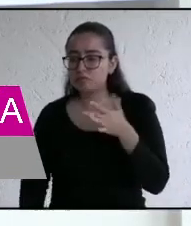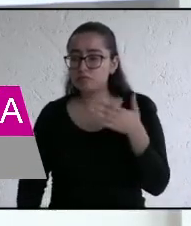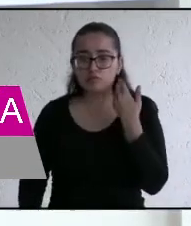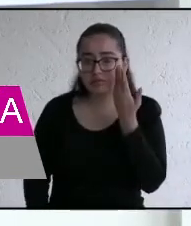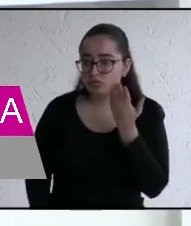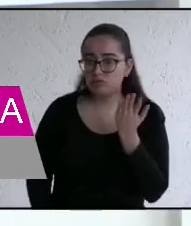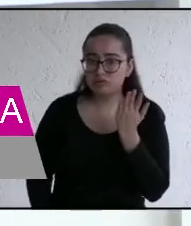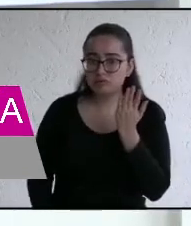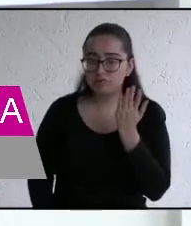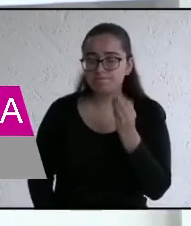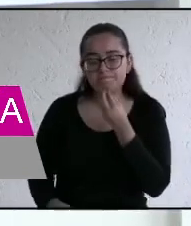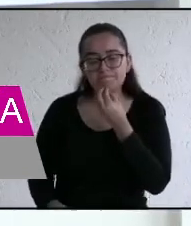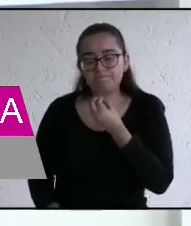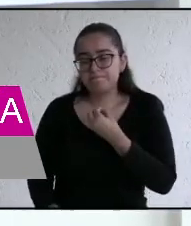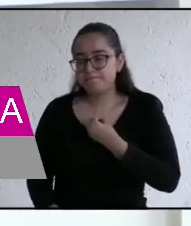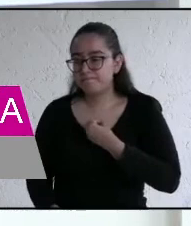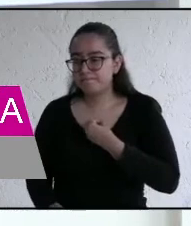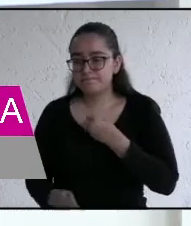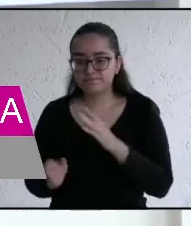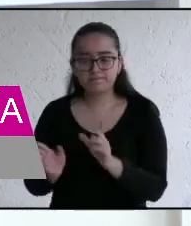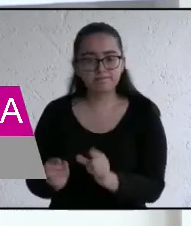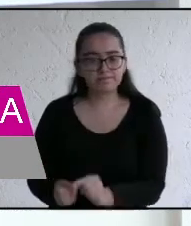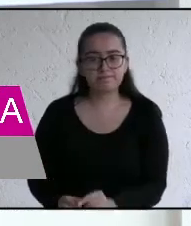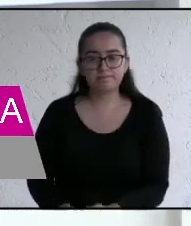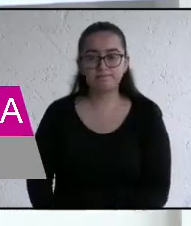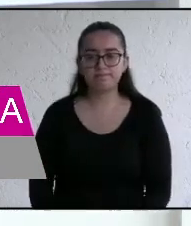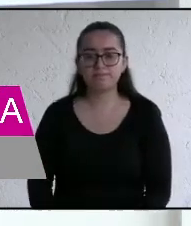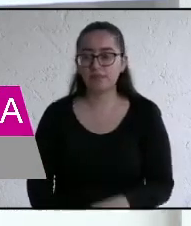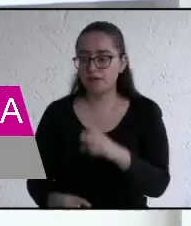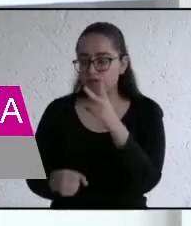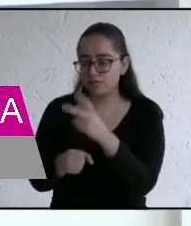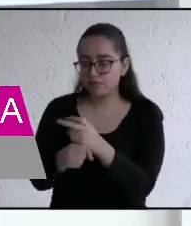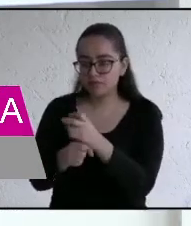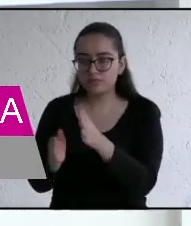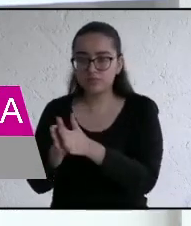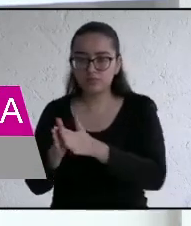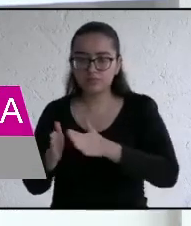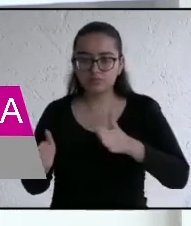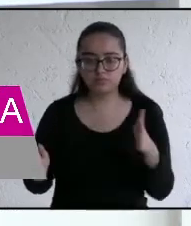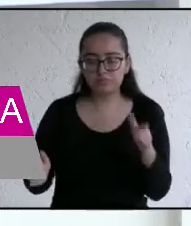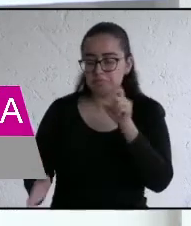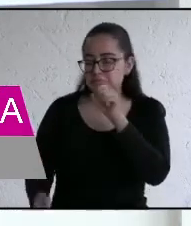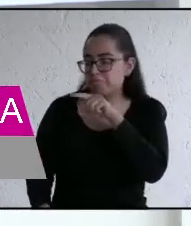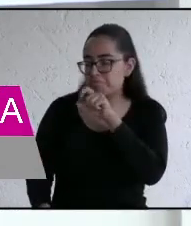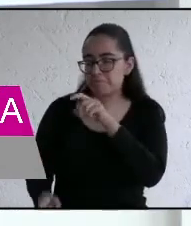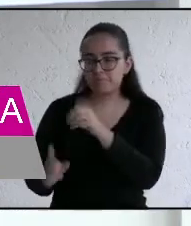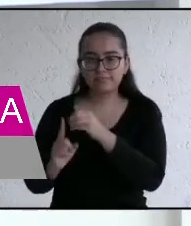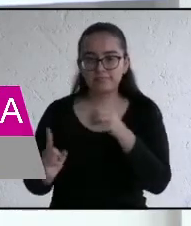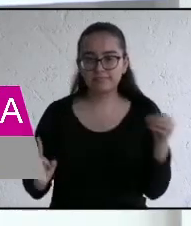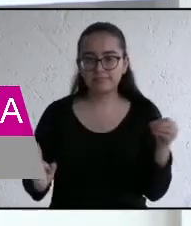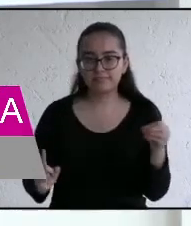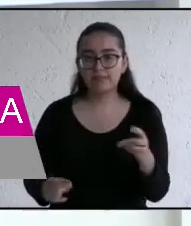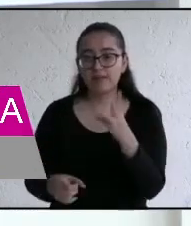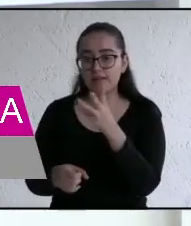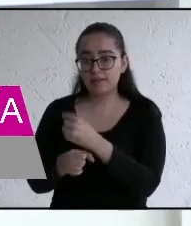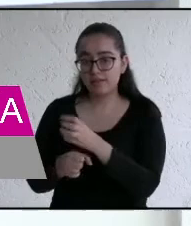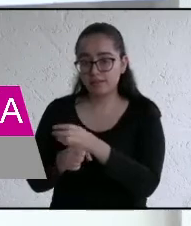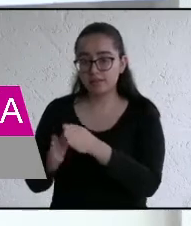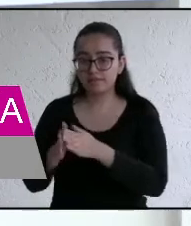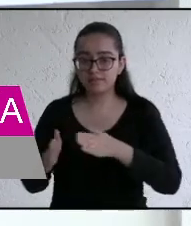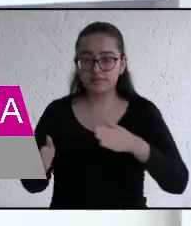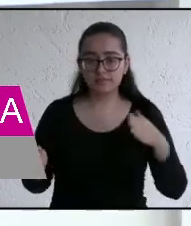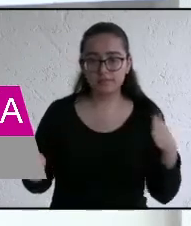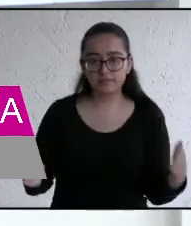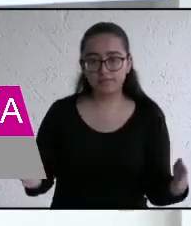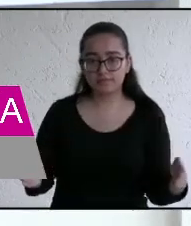oportunidad. Tampoco es acumulable. El segundo bloque lleva el mismo orden. Para el tercer bloque, en el mismo